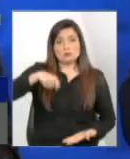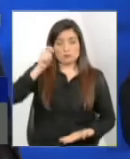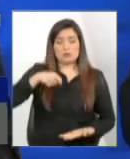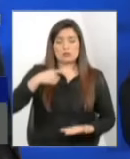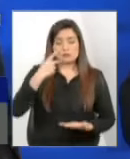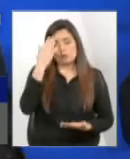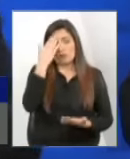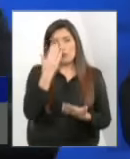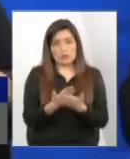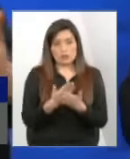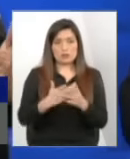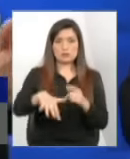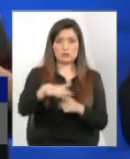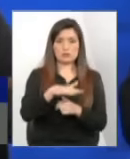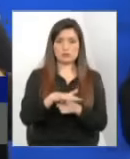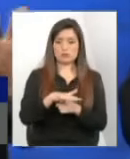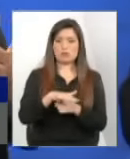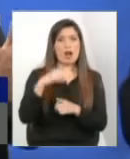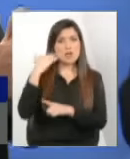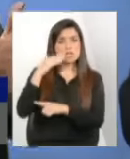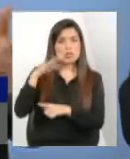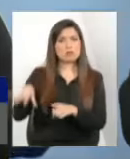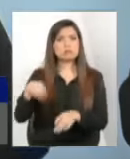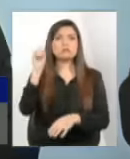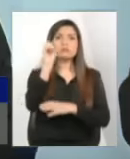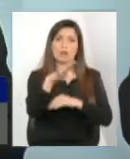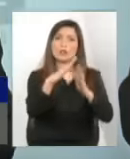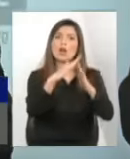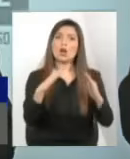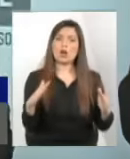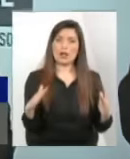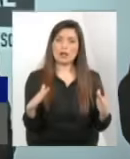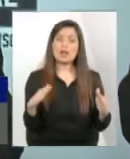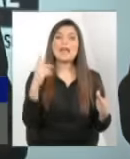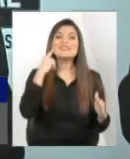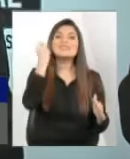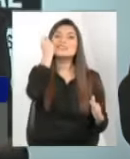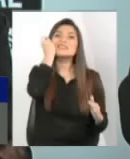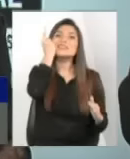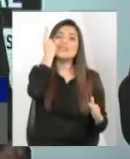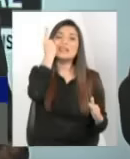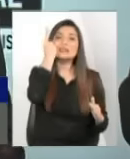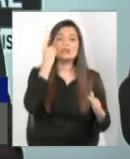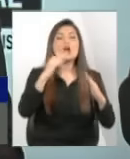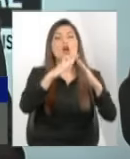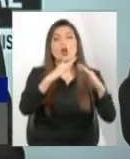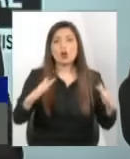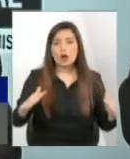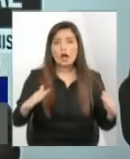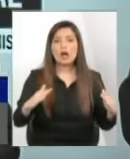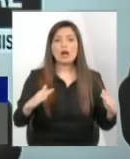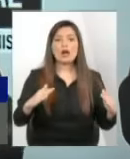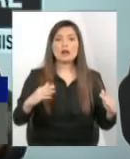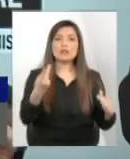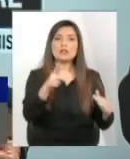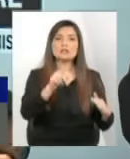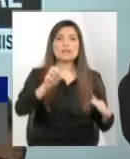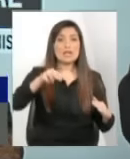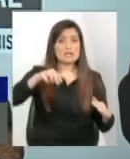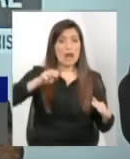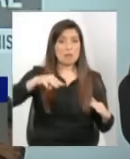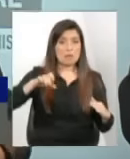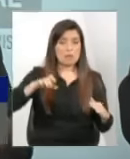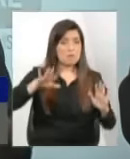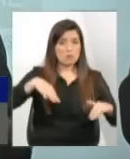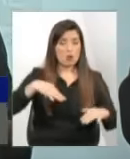situación manda a los niños a esta residencia entendiendo que las residencias o los hogares directos del Sename harán su